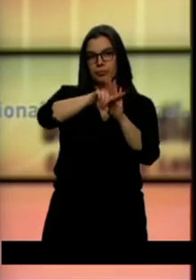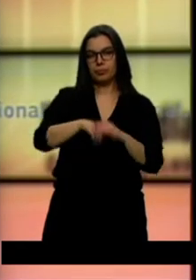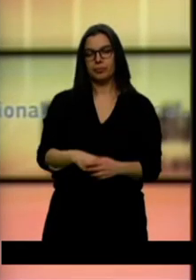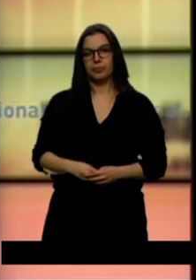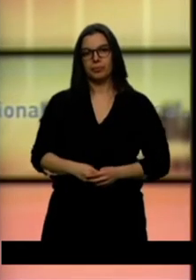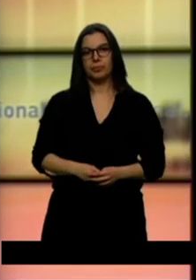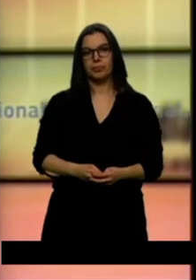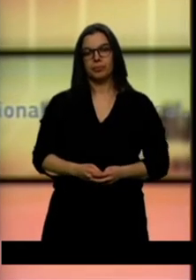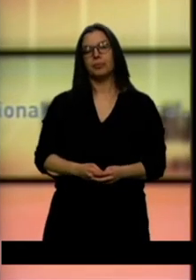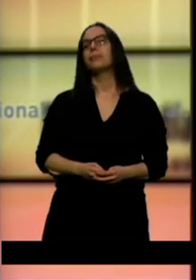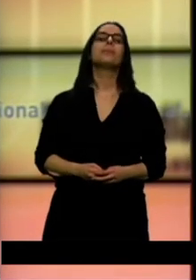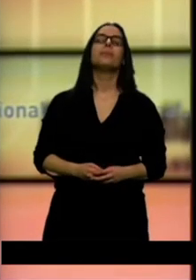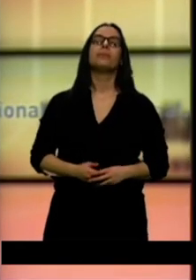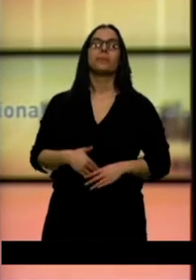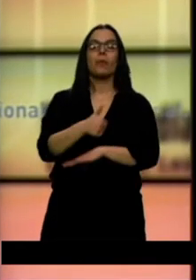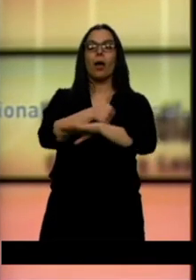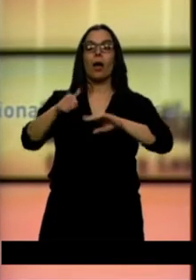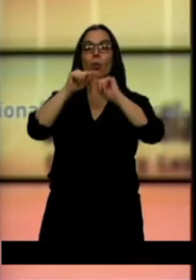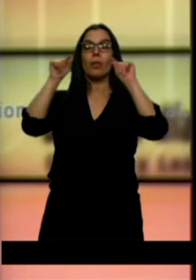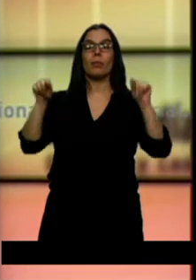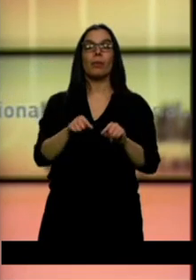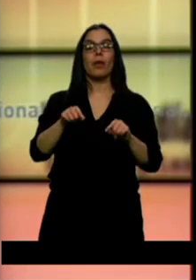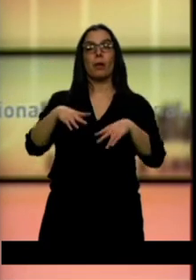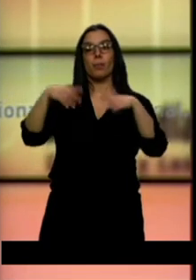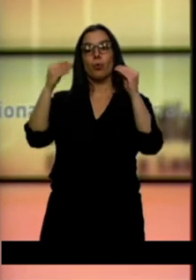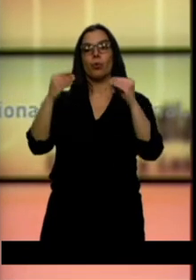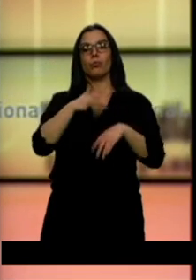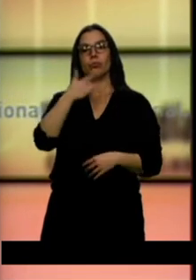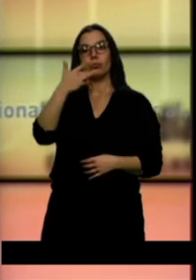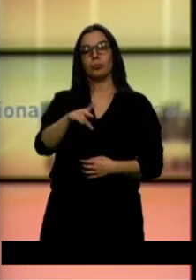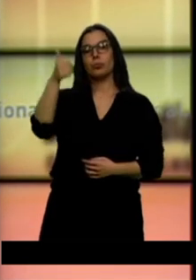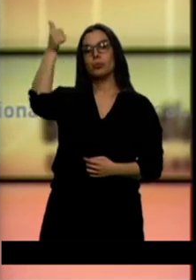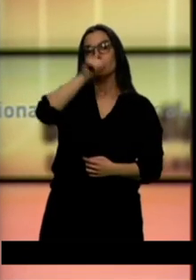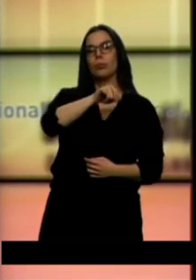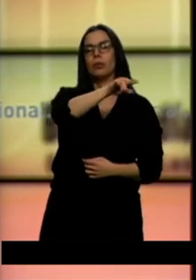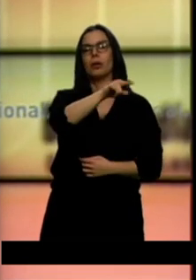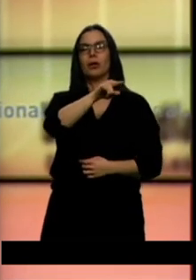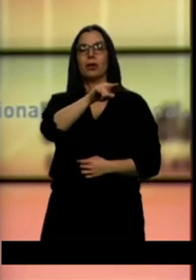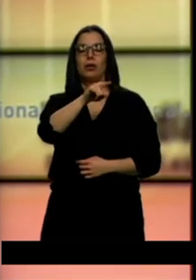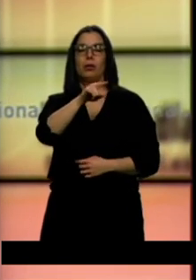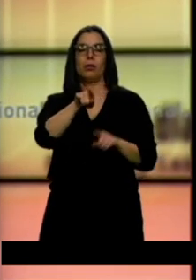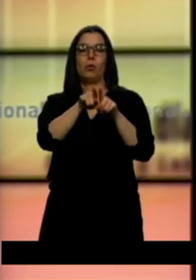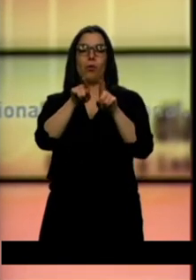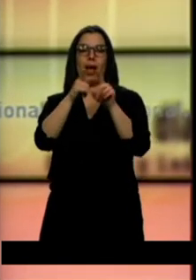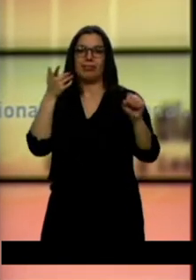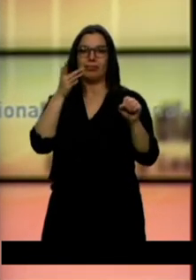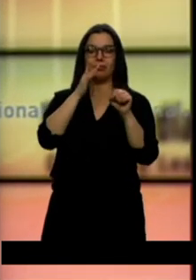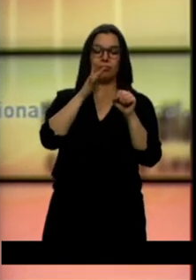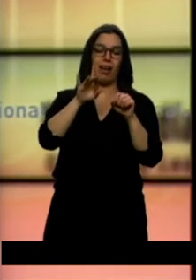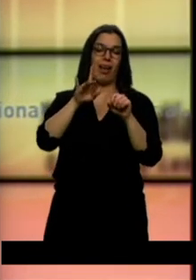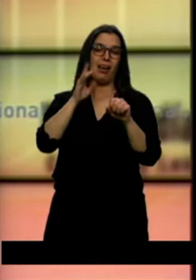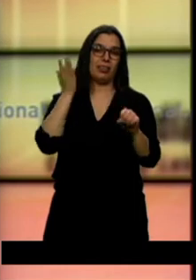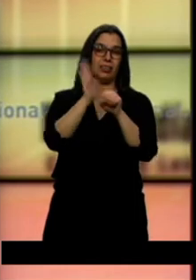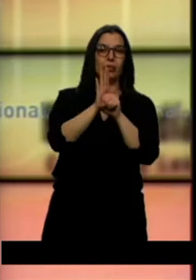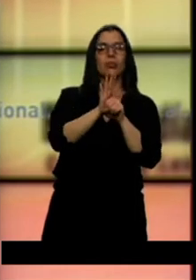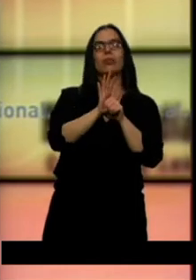La audiencia provincial de Burgos ha absuelto a un hombre de los delitos de agresión sexual y contra la integridad moral tras protagonizar un altercado con una